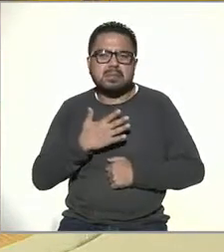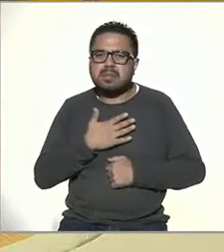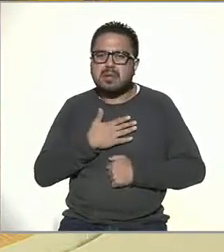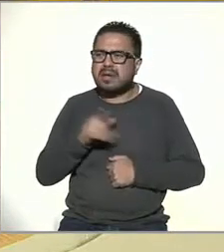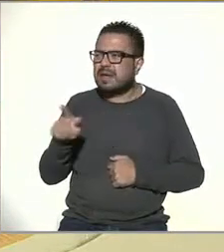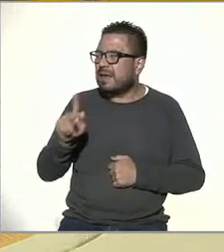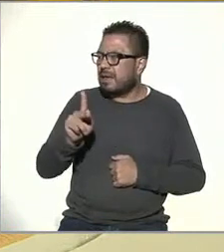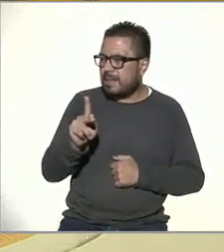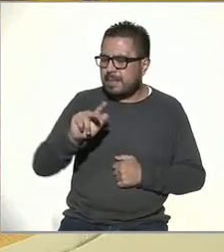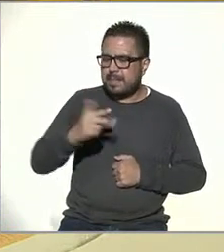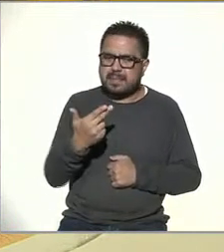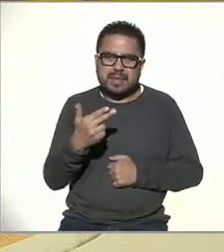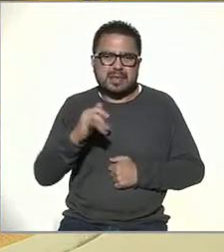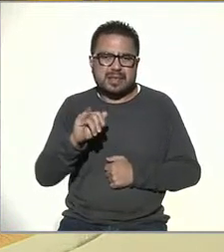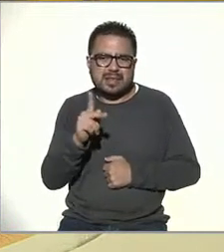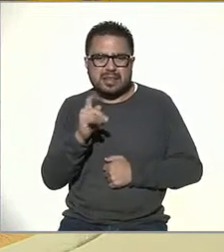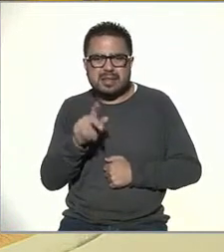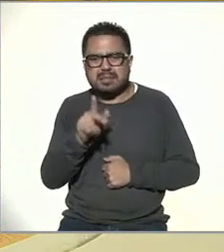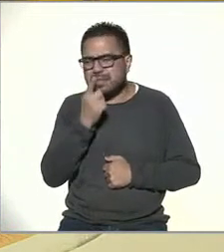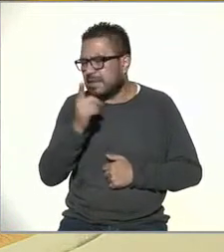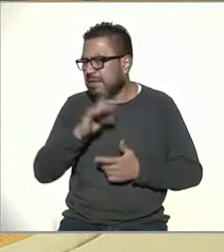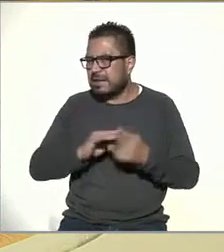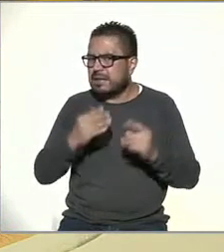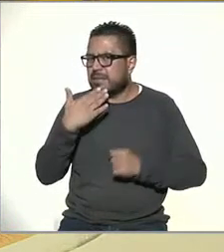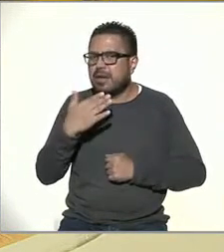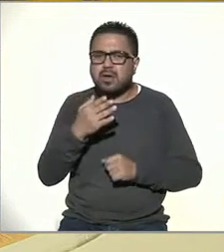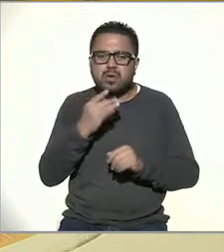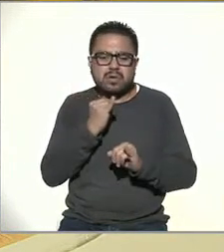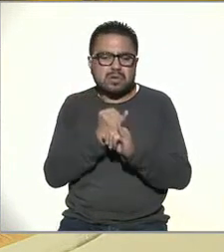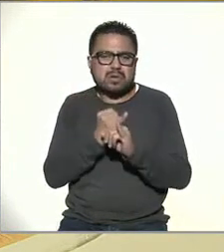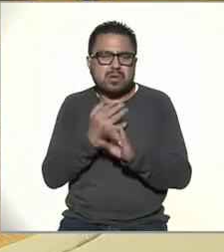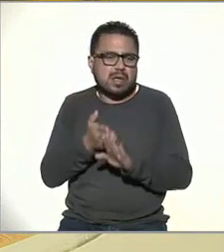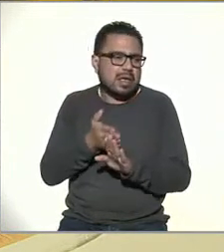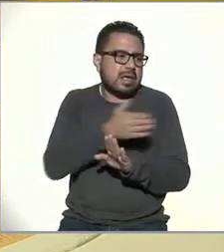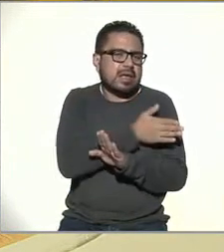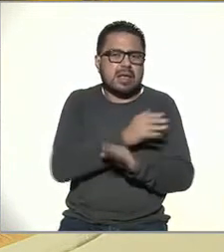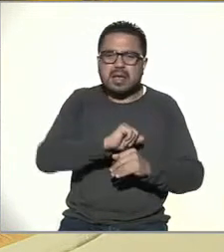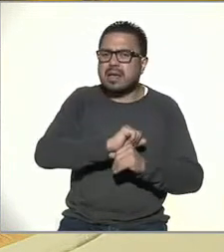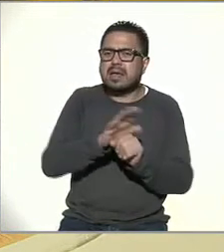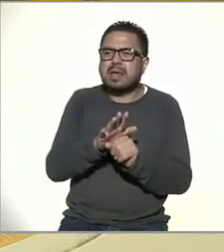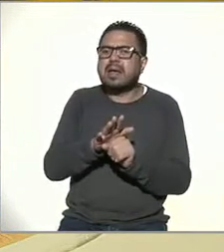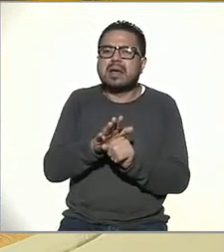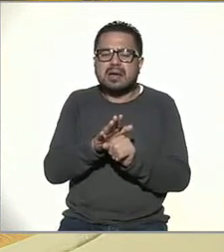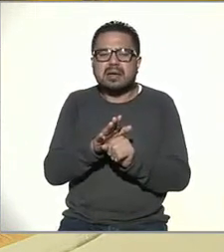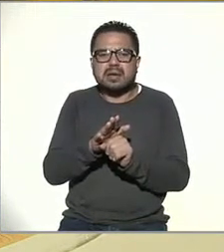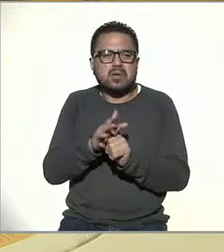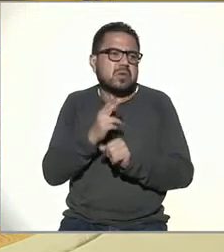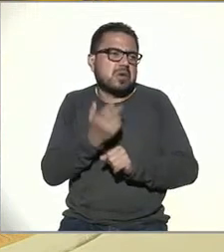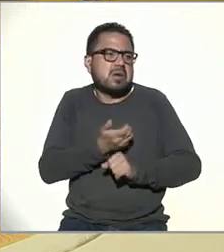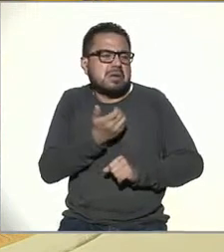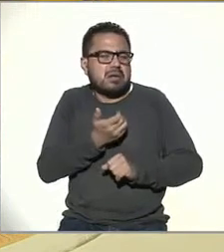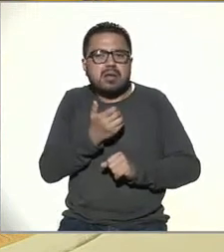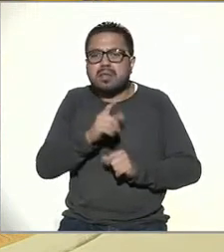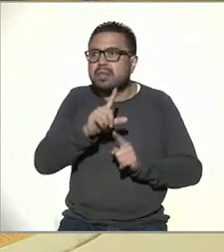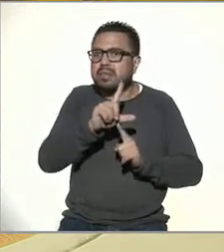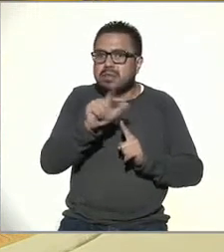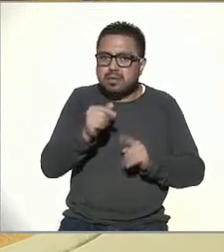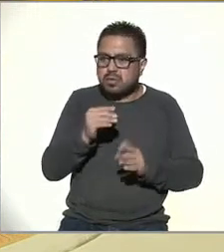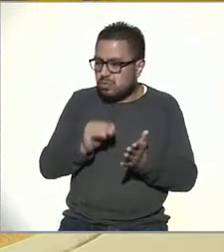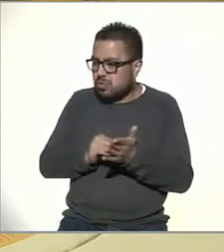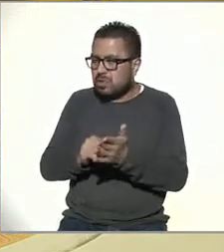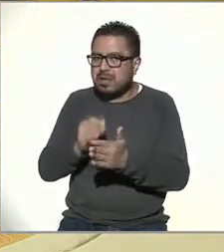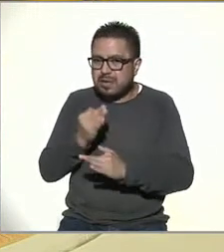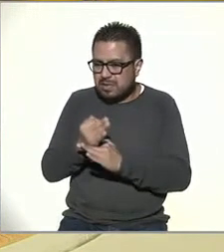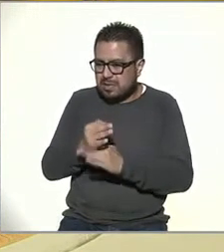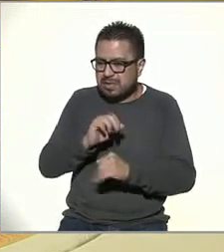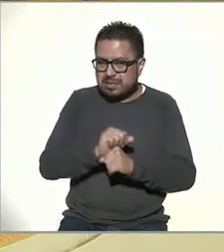decía muy bien. Internet lo utilizamos antes de la pandemia, lo utilizamos de una manera lúdica, pero después de la pandemia y durante la pandemia, porque todavía sigue la pandemia,